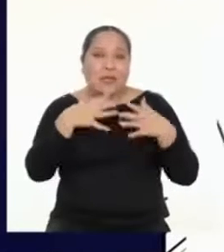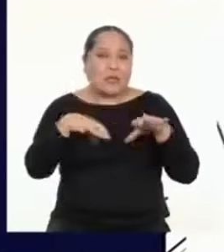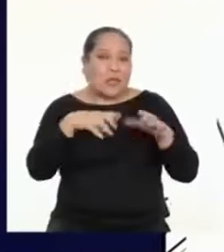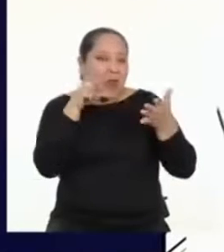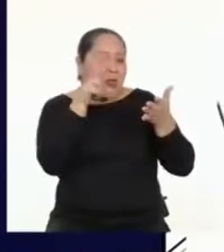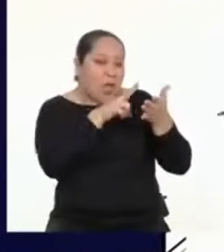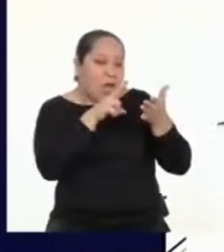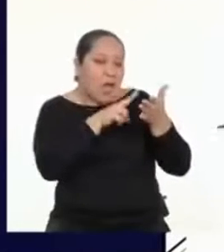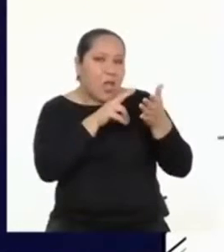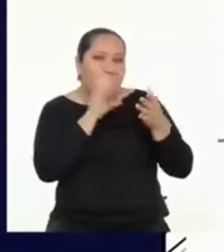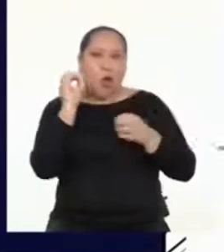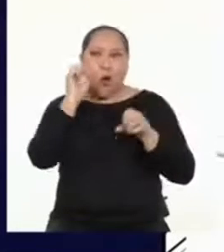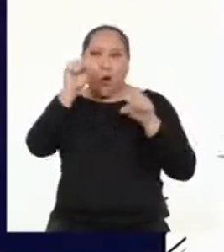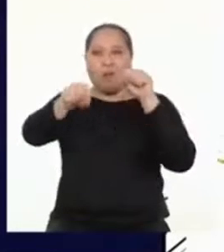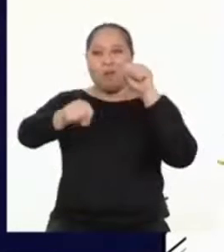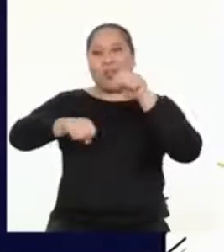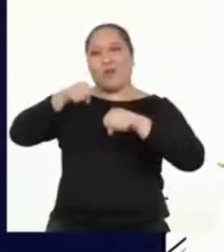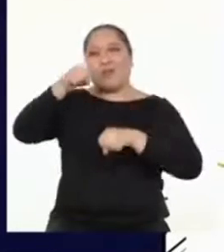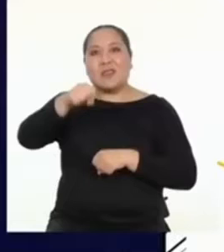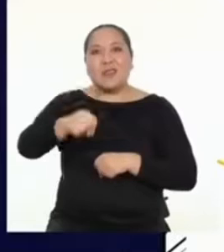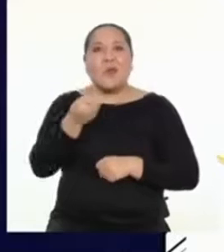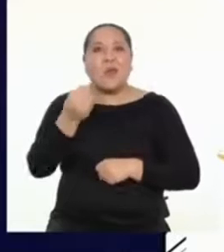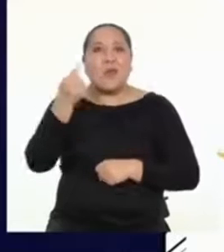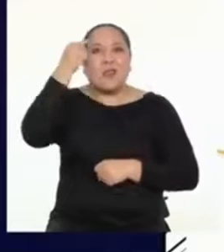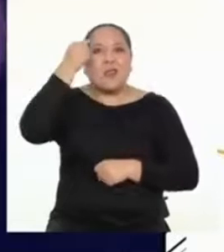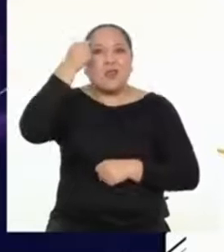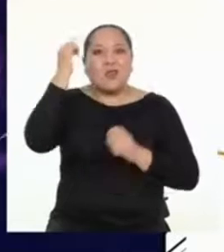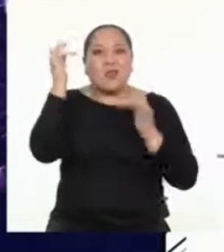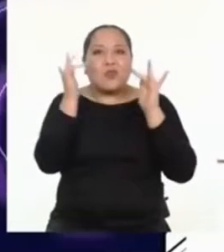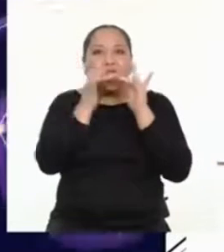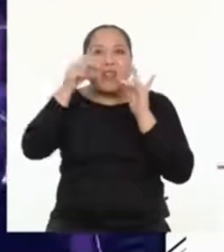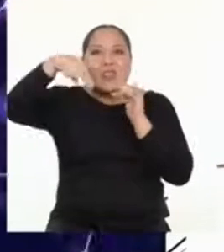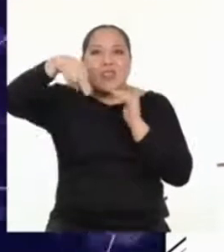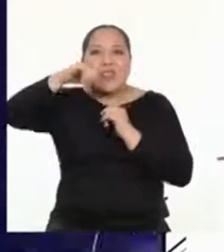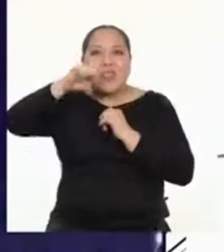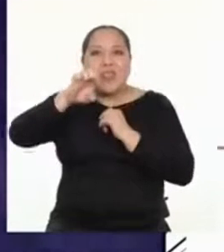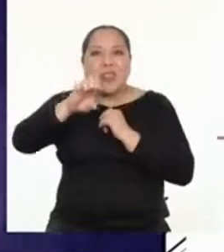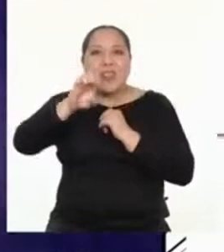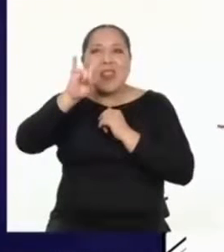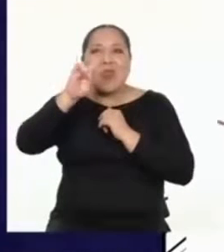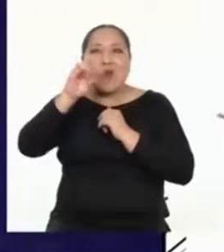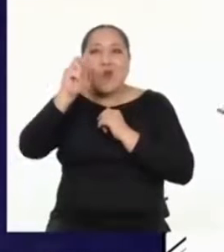leer hasta montar una bicicleta, ocurre porque tus neuronas se conectan entre sí.